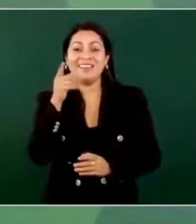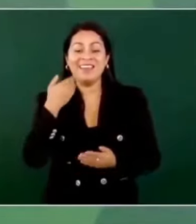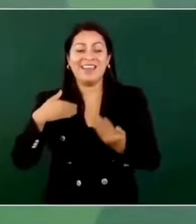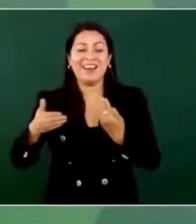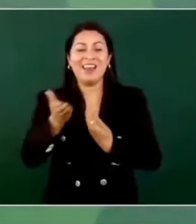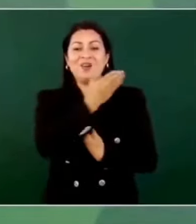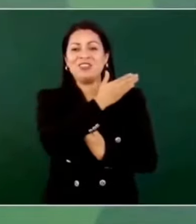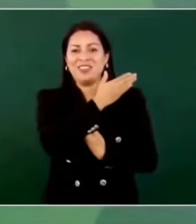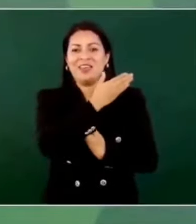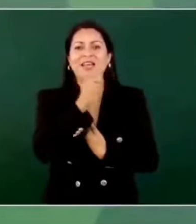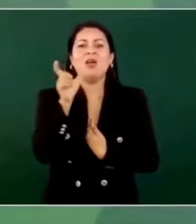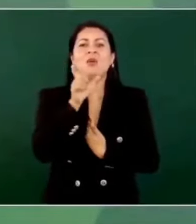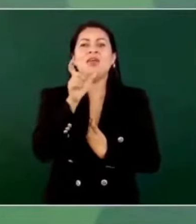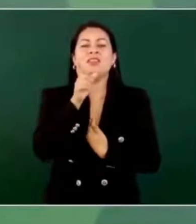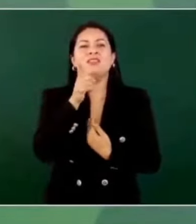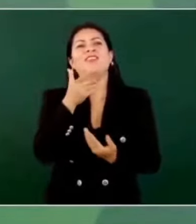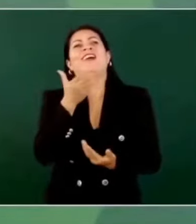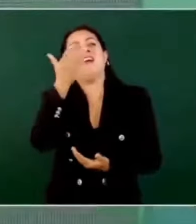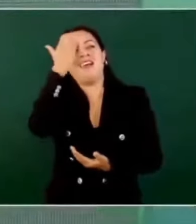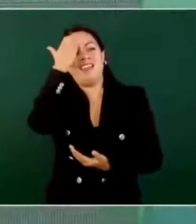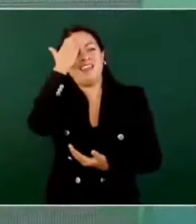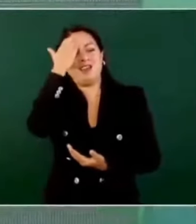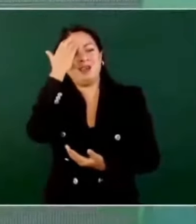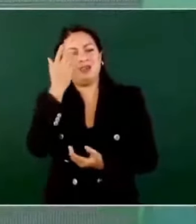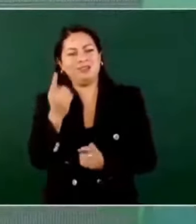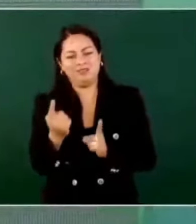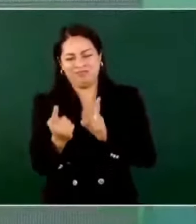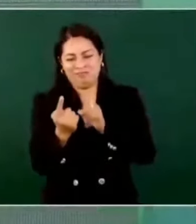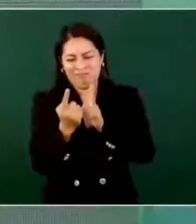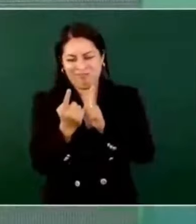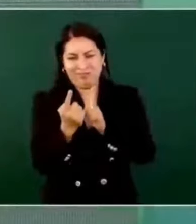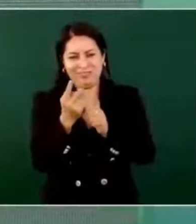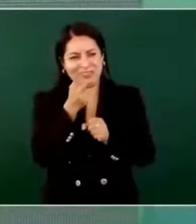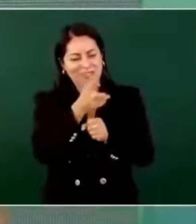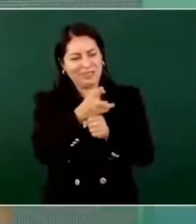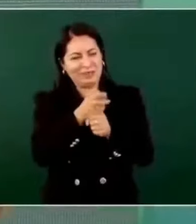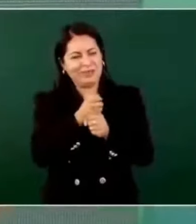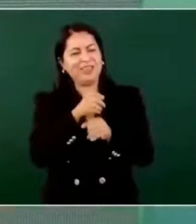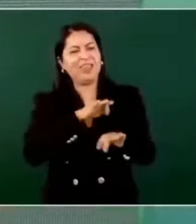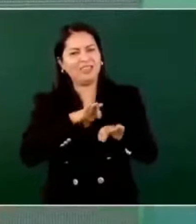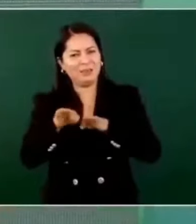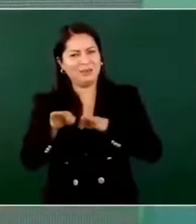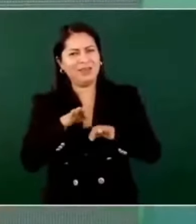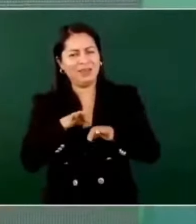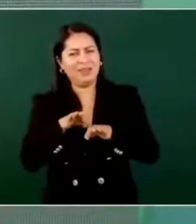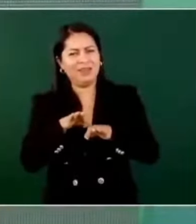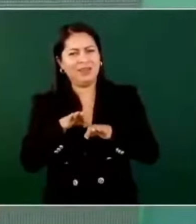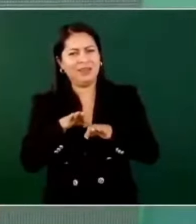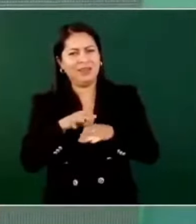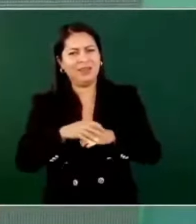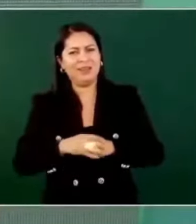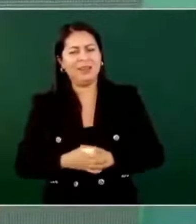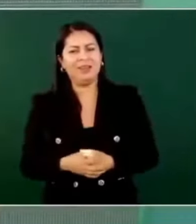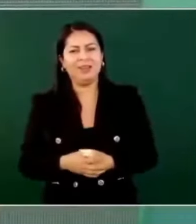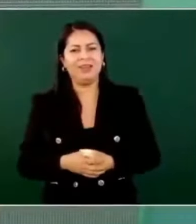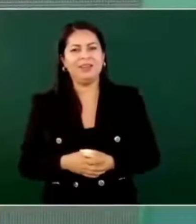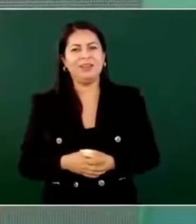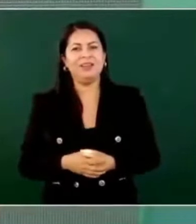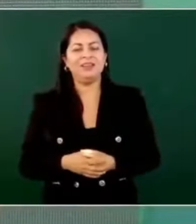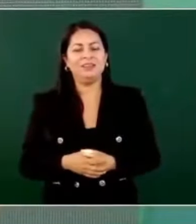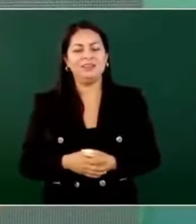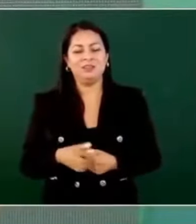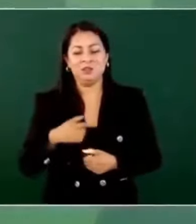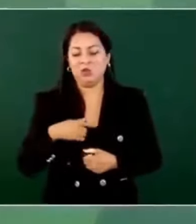Cuando la conocí y la invité a trabajar, que era yo